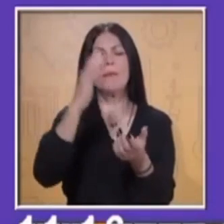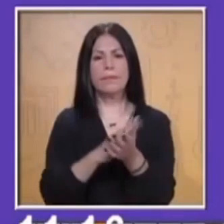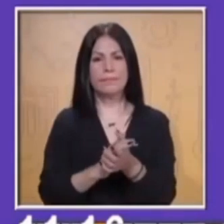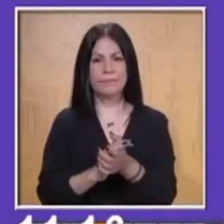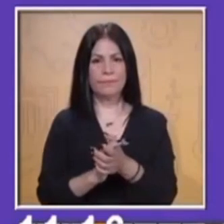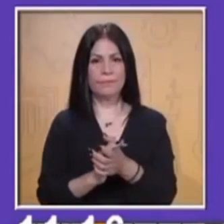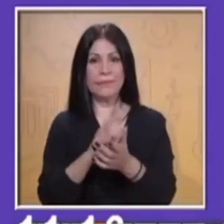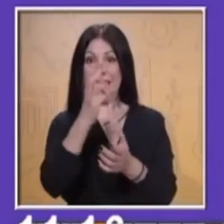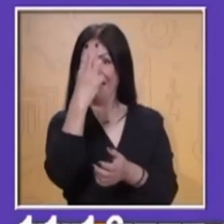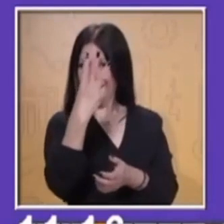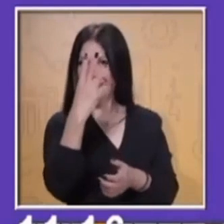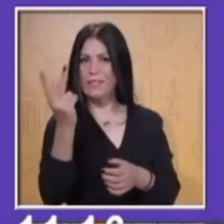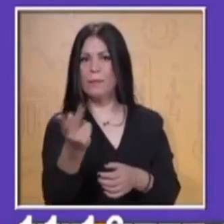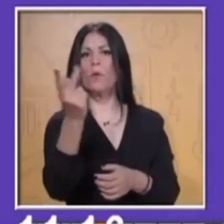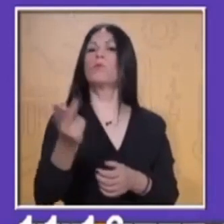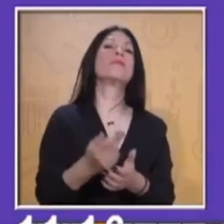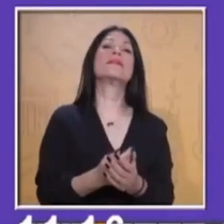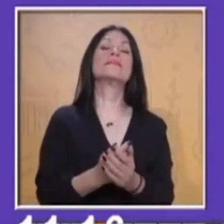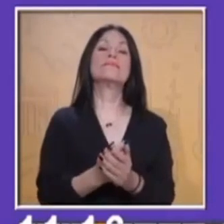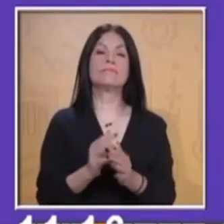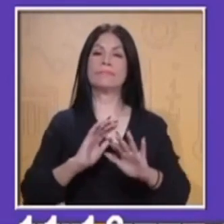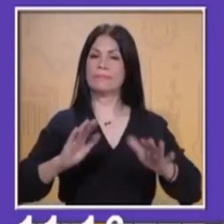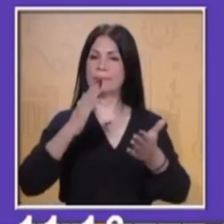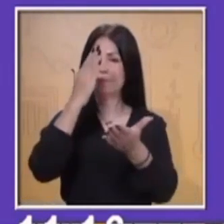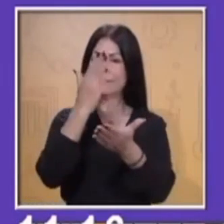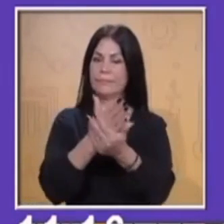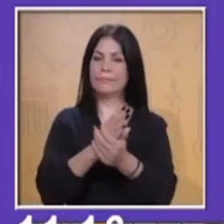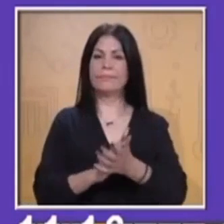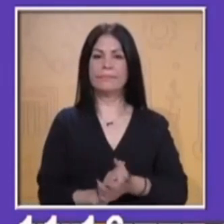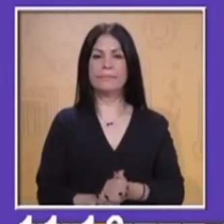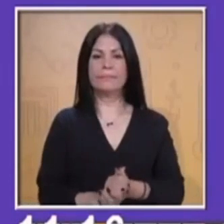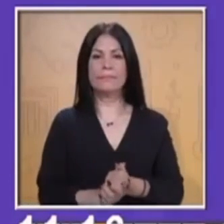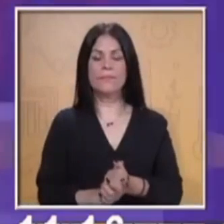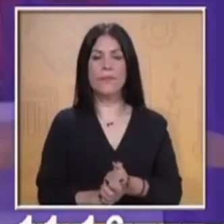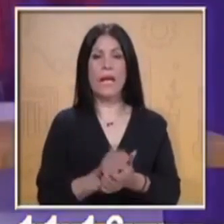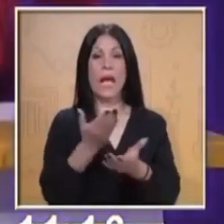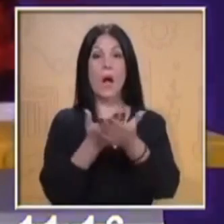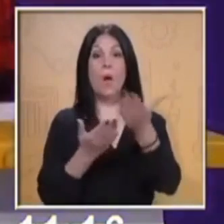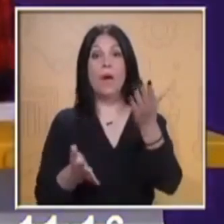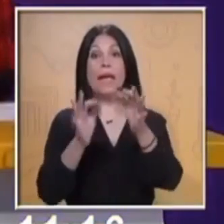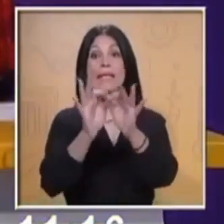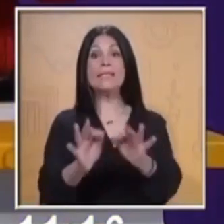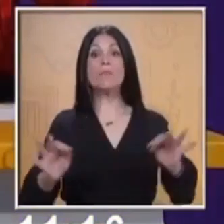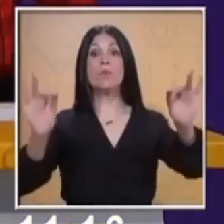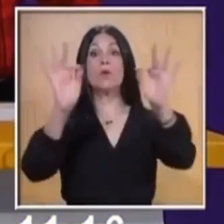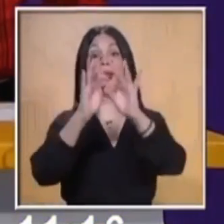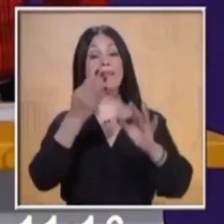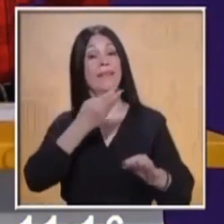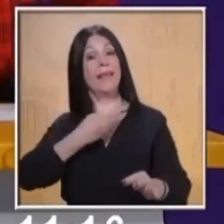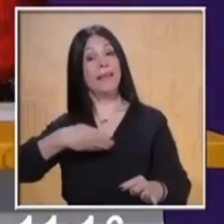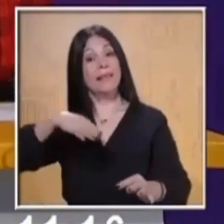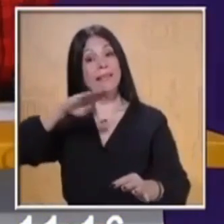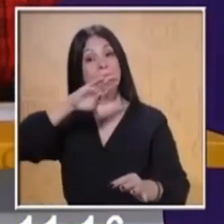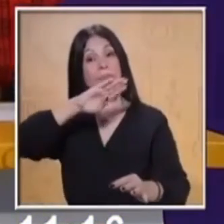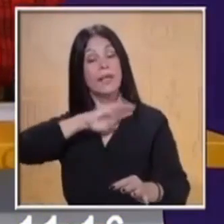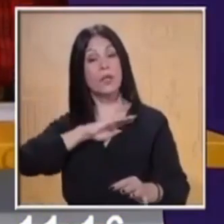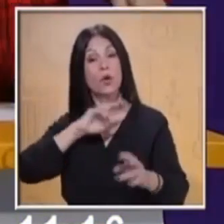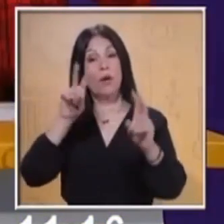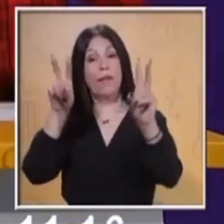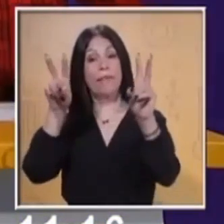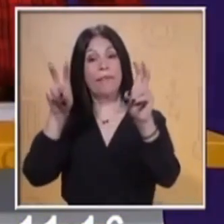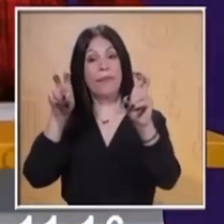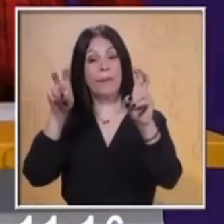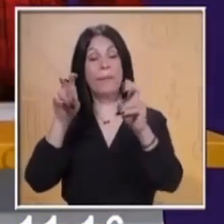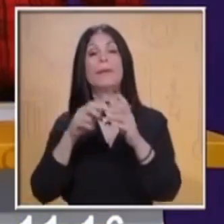Ahora vamos a hablar sobre un aspecto muy importante que también se relaciona con este tema para los